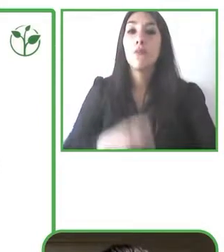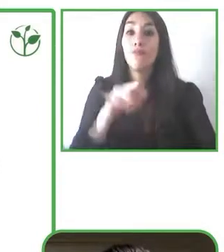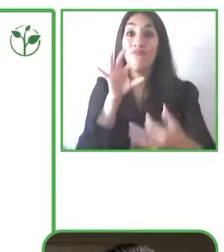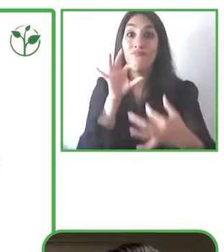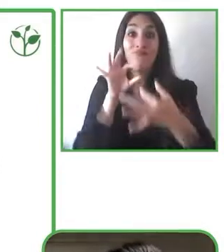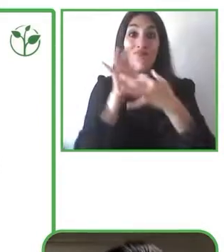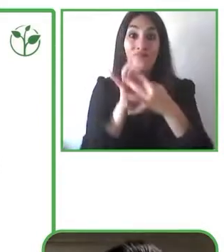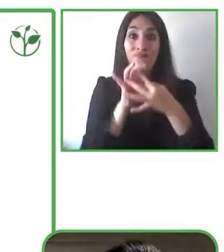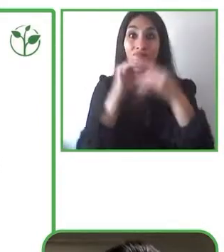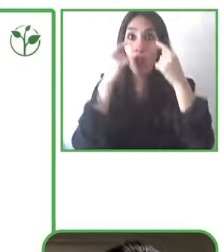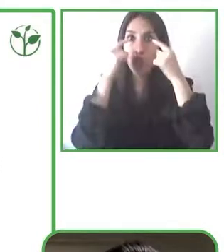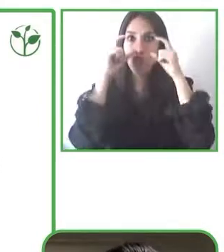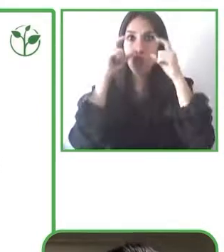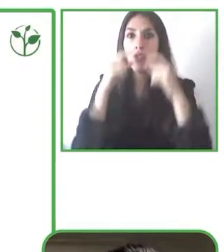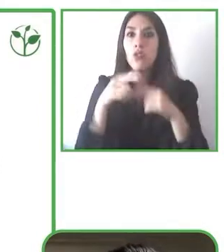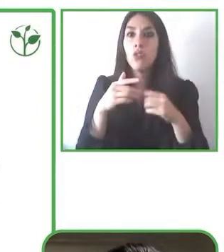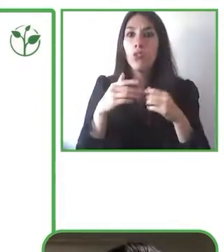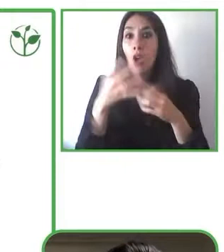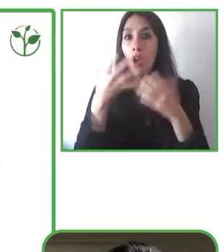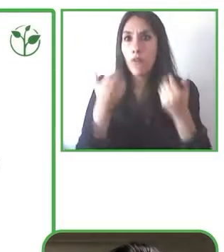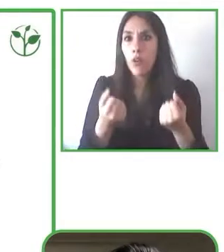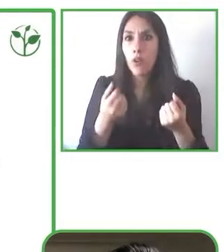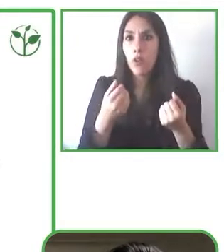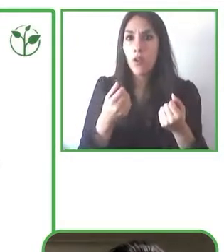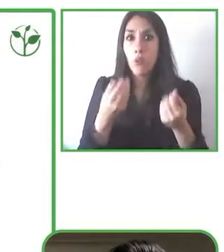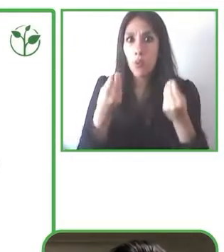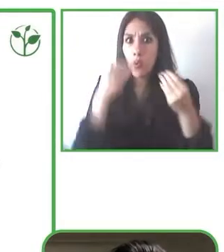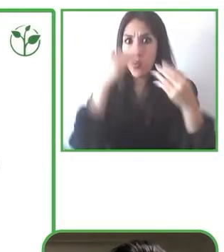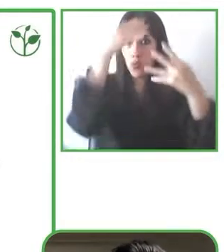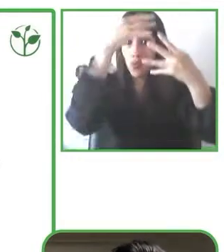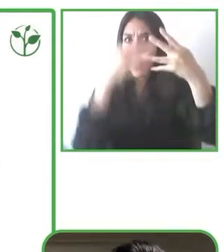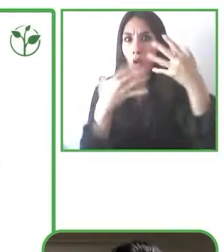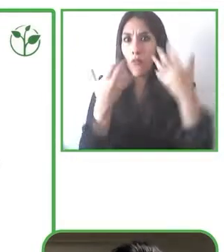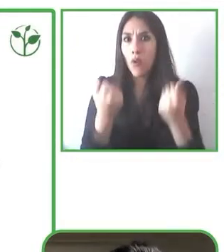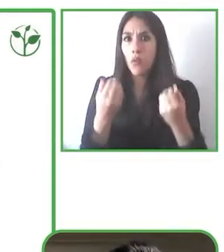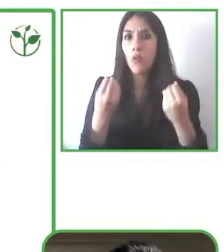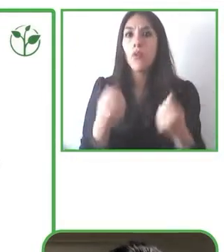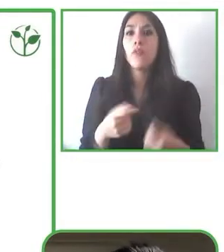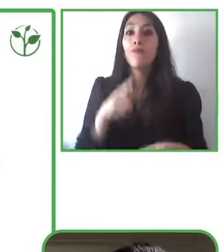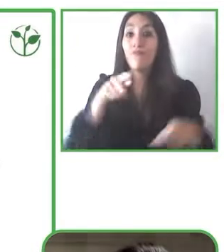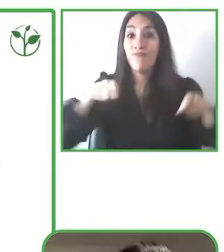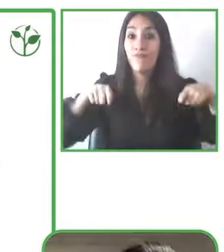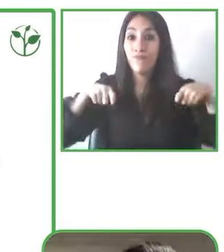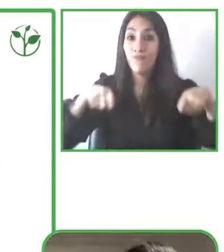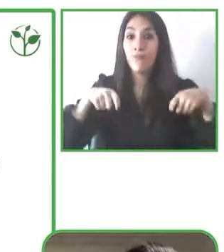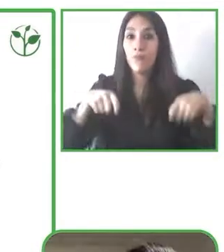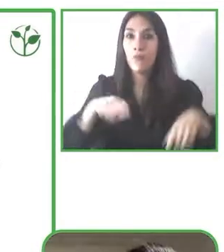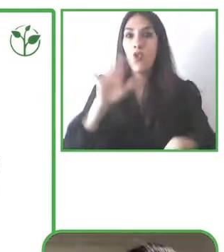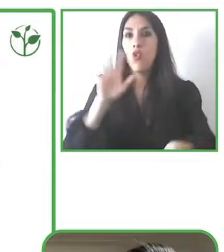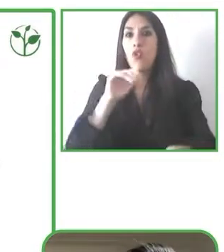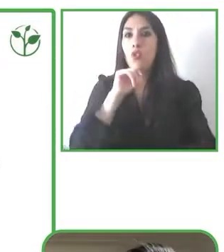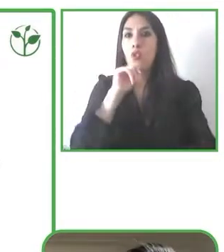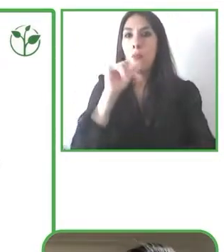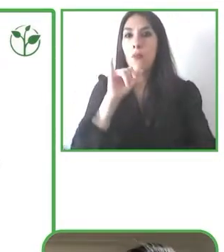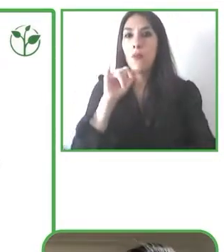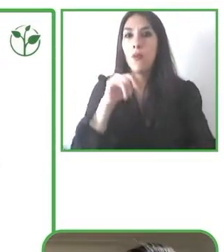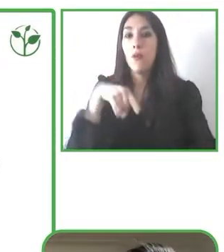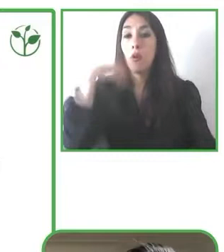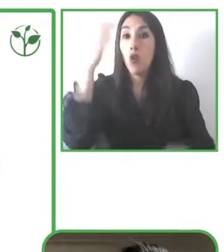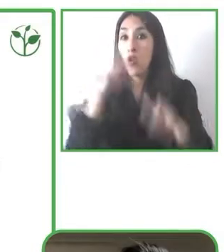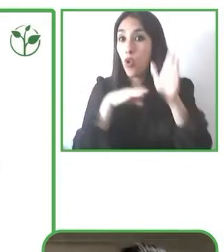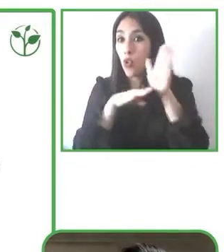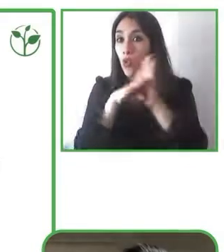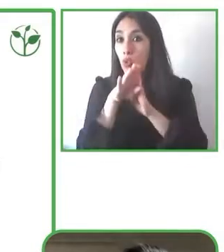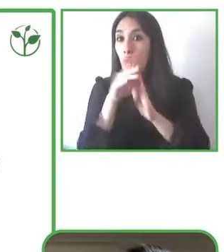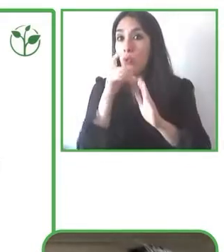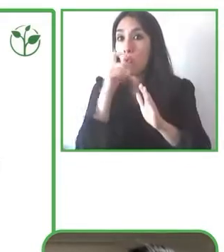beneficios para, no solamente para el usuario, después de que hemos desarrollado esto, tenemos especialistas y usuarios